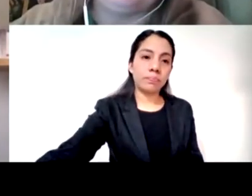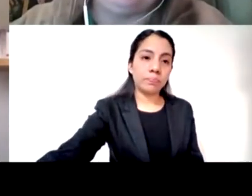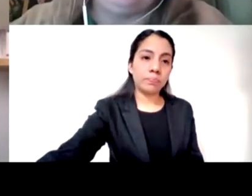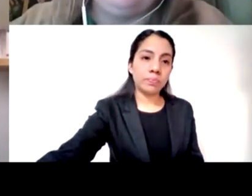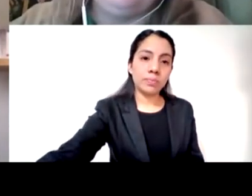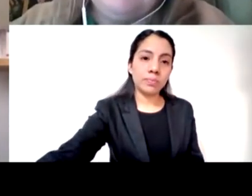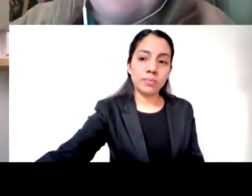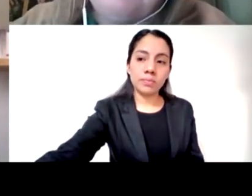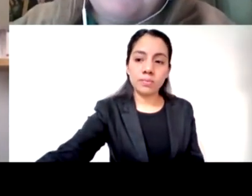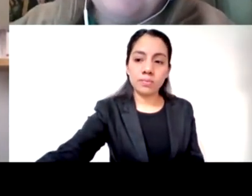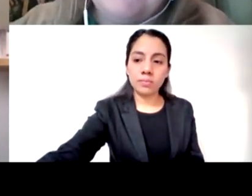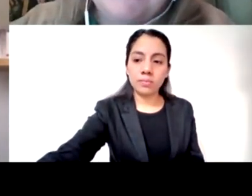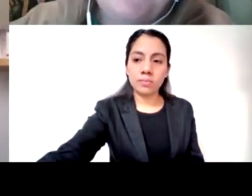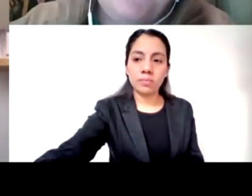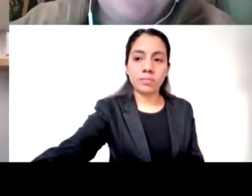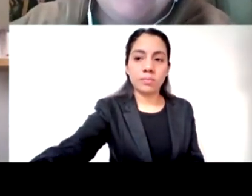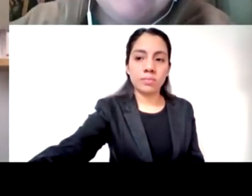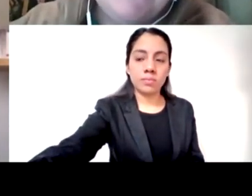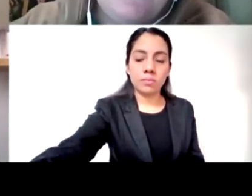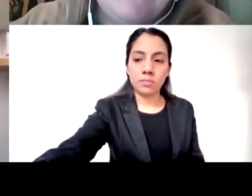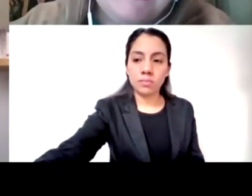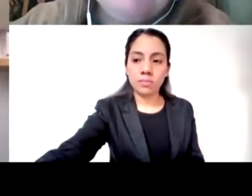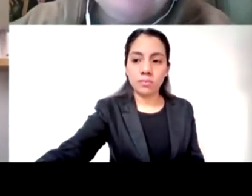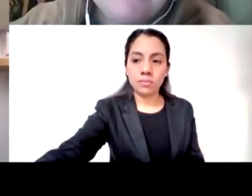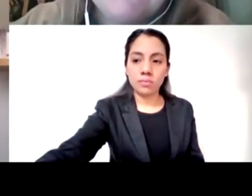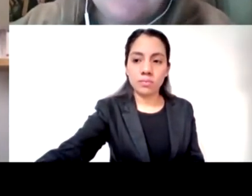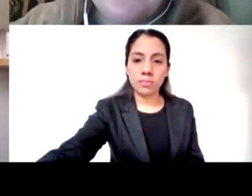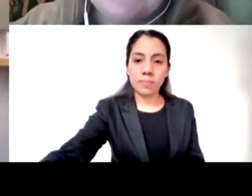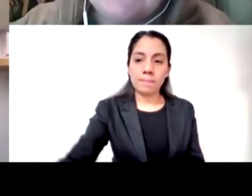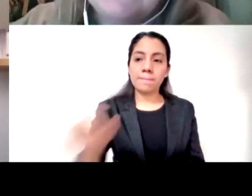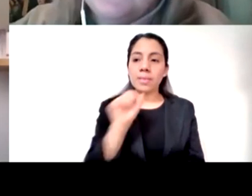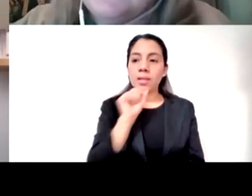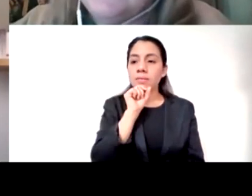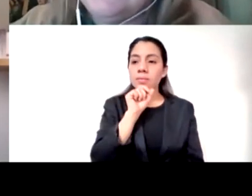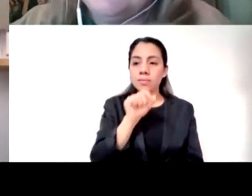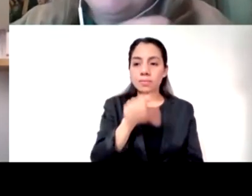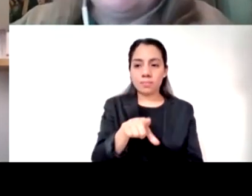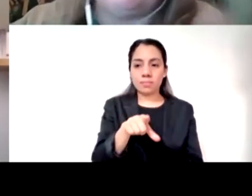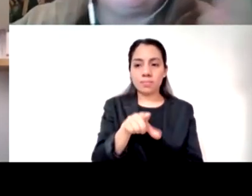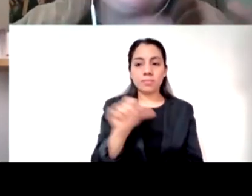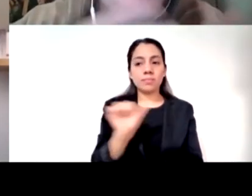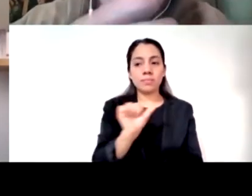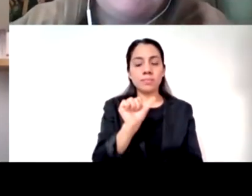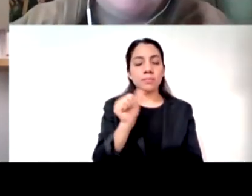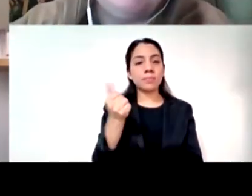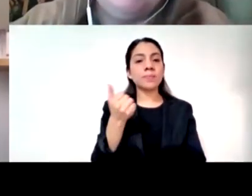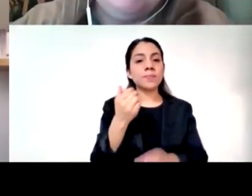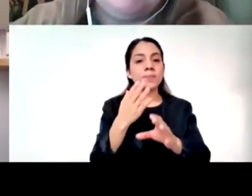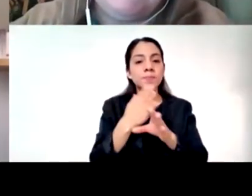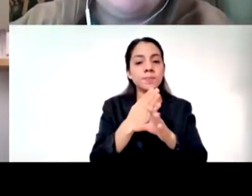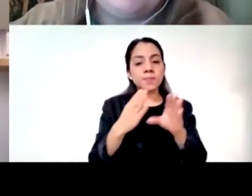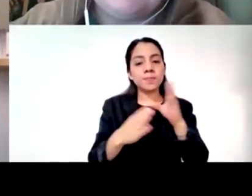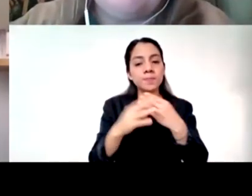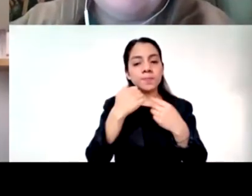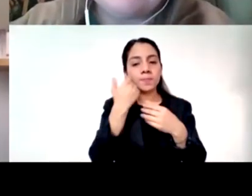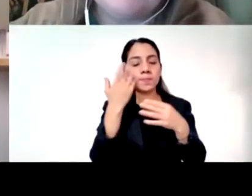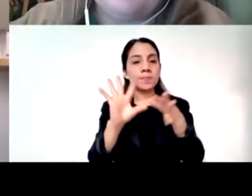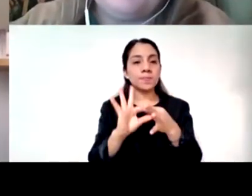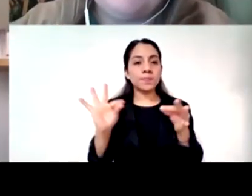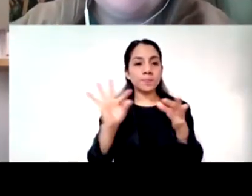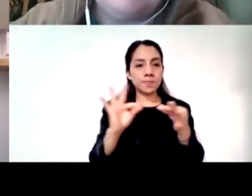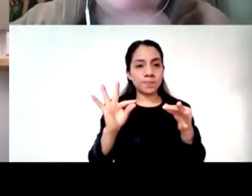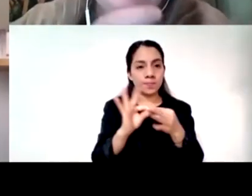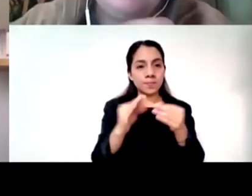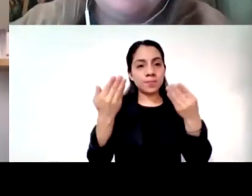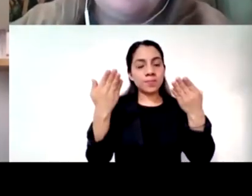atravesando a mí de manera muy particular al escuchar a los niños y las niñas y también a nuestras bases